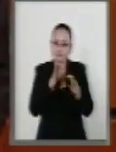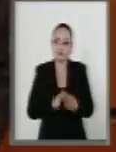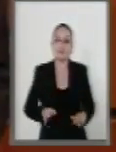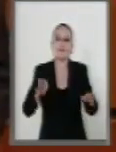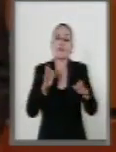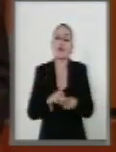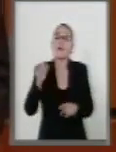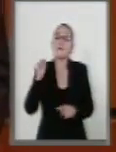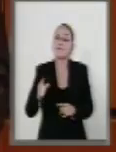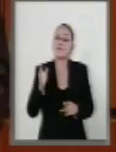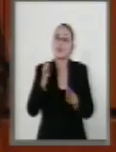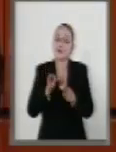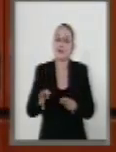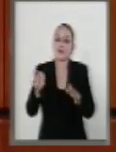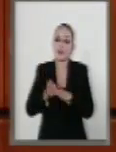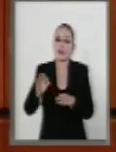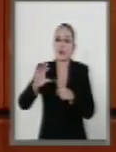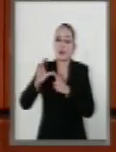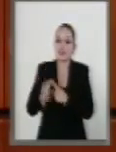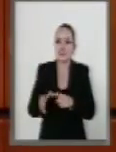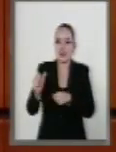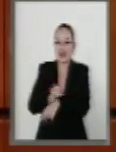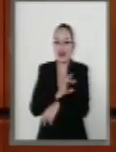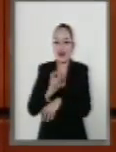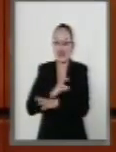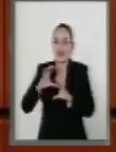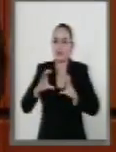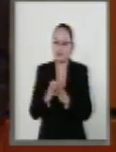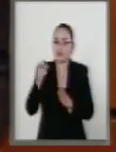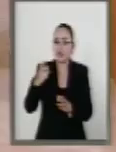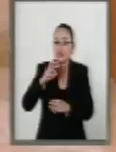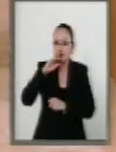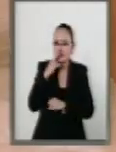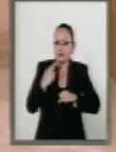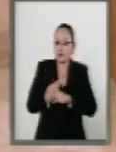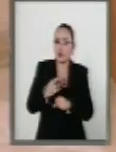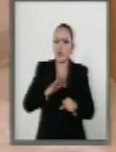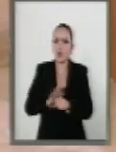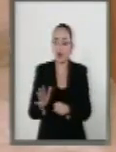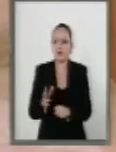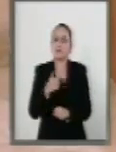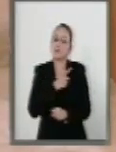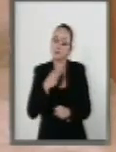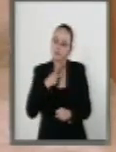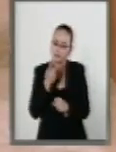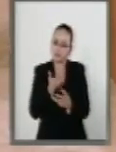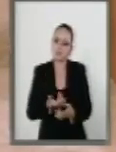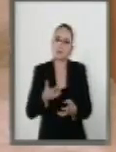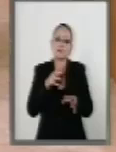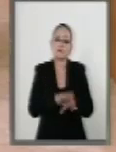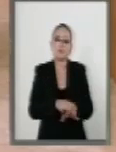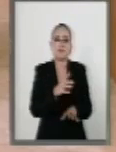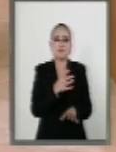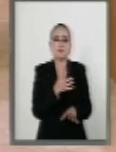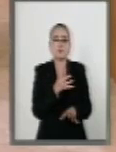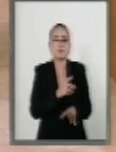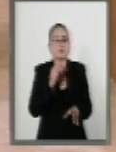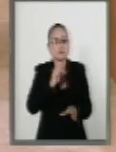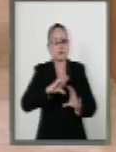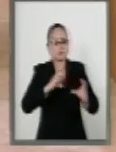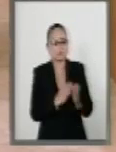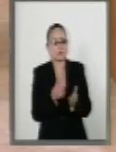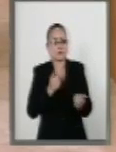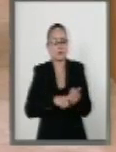caso de la Comisión Reguladora de Energía, en donde sus facultades obligan a integrar un órgano con integrantes